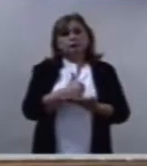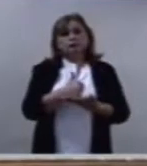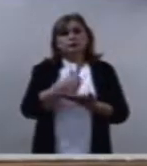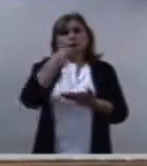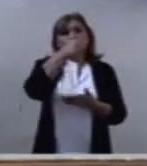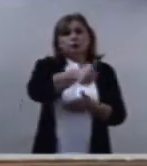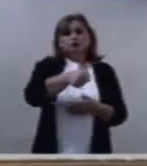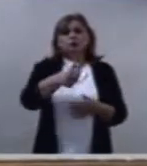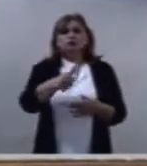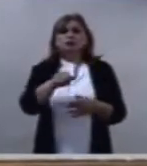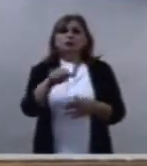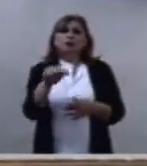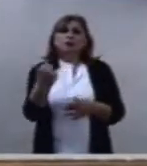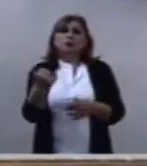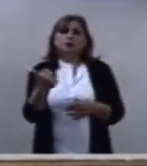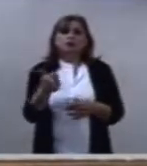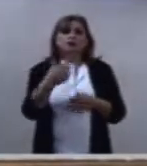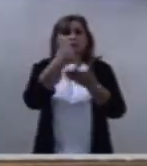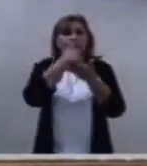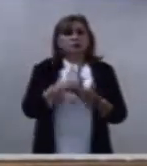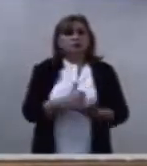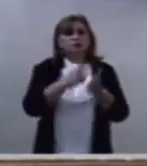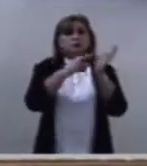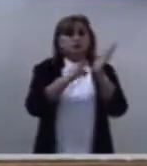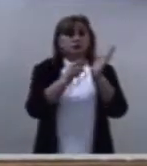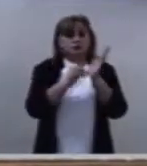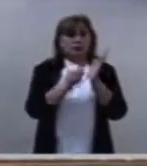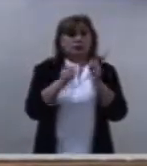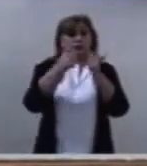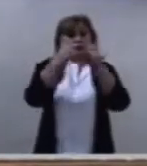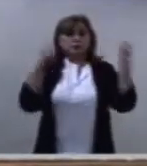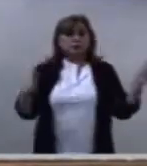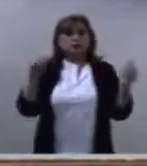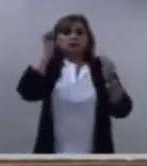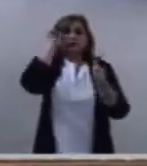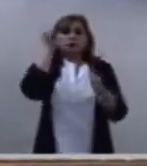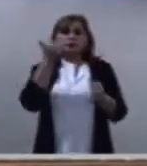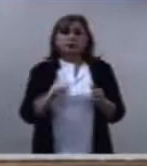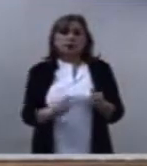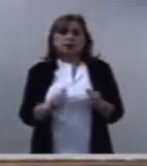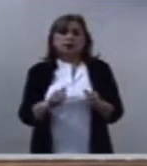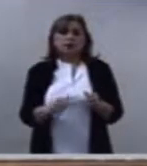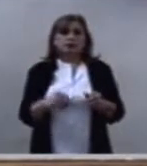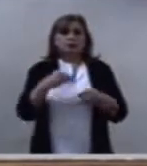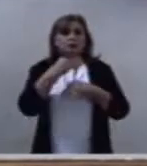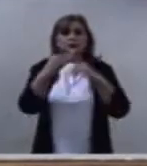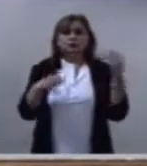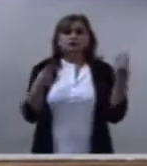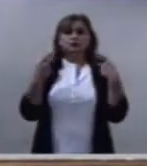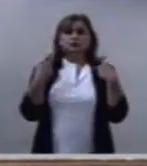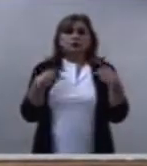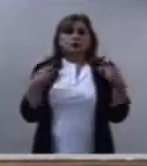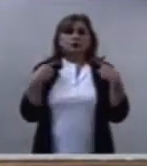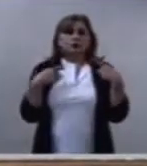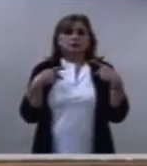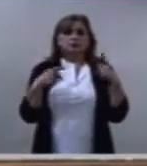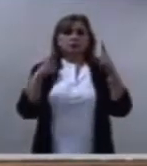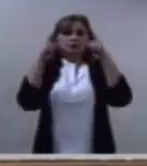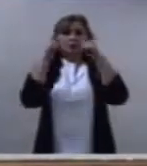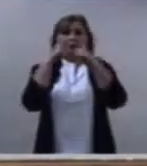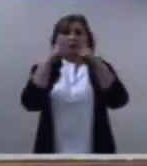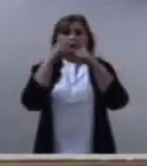hermanos porque la iglesia y el mundo tienen que caminar mejor esta